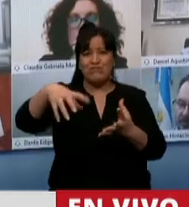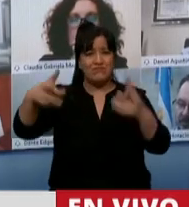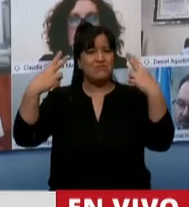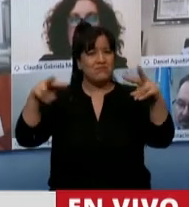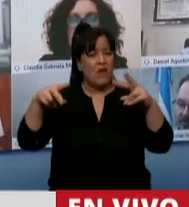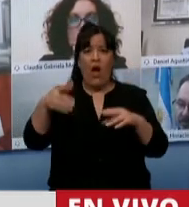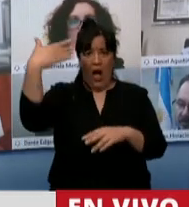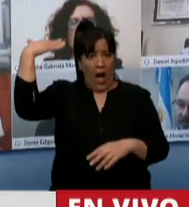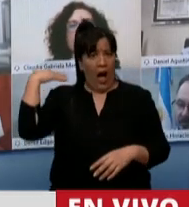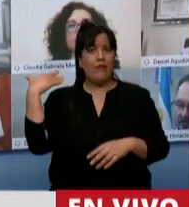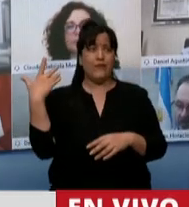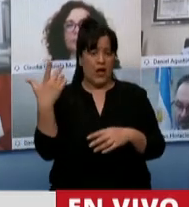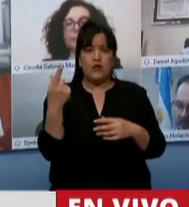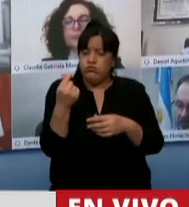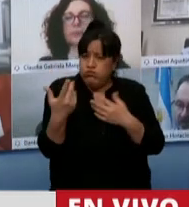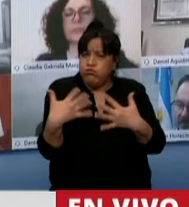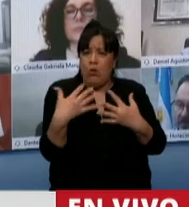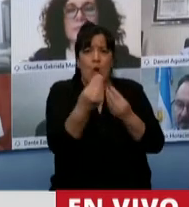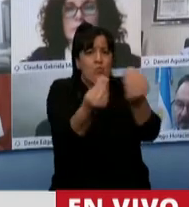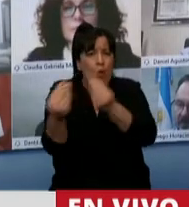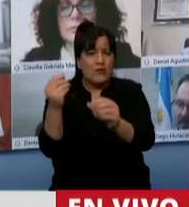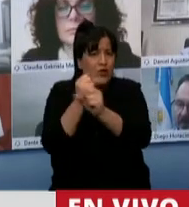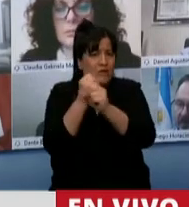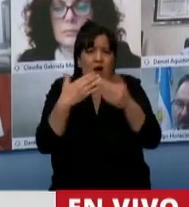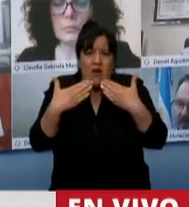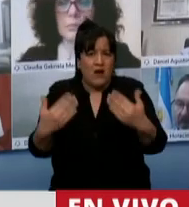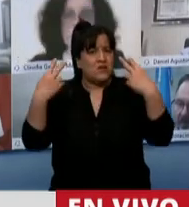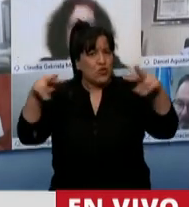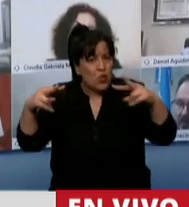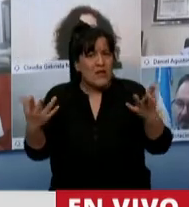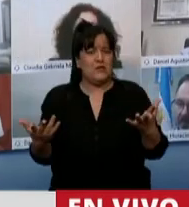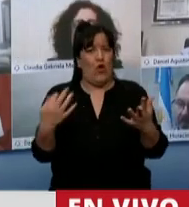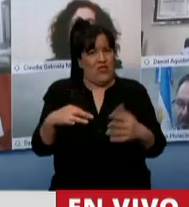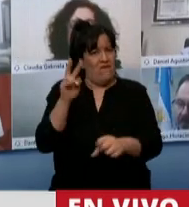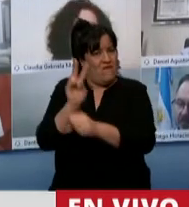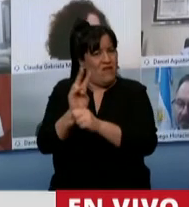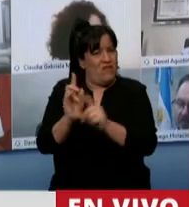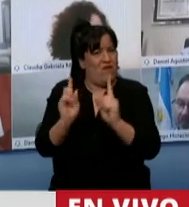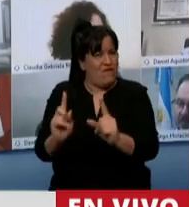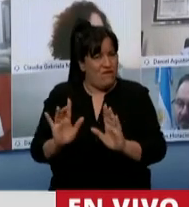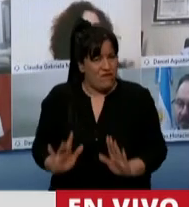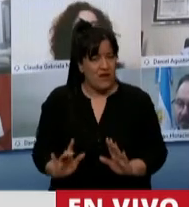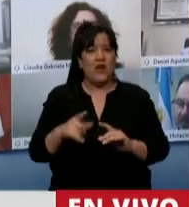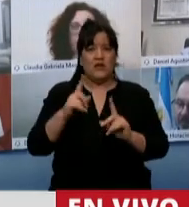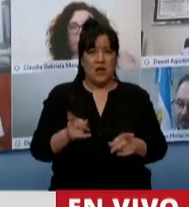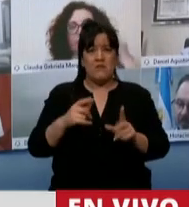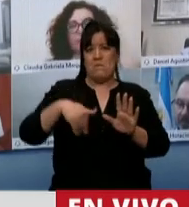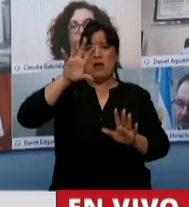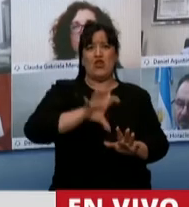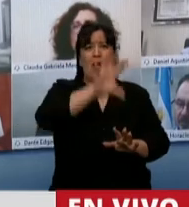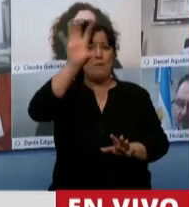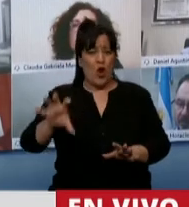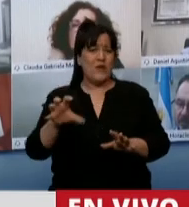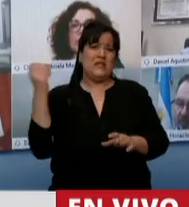virtuoso, que ha generado muchos puestos de trabajo en nuestro país y que tiene que ver y hace a la mayoría de nuestras provincias